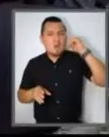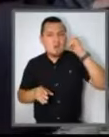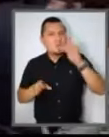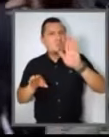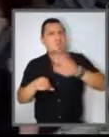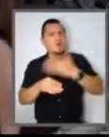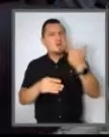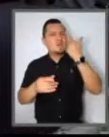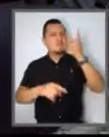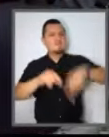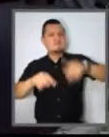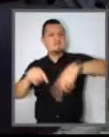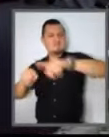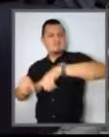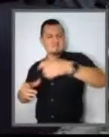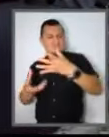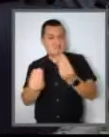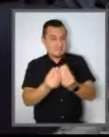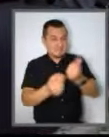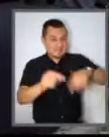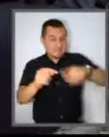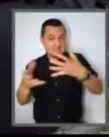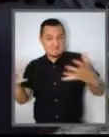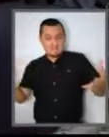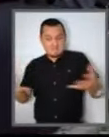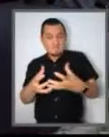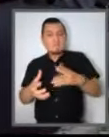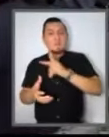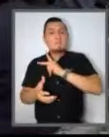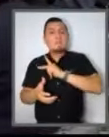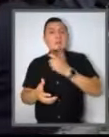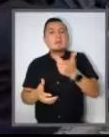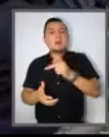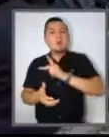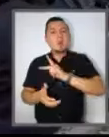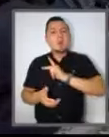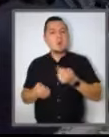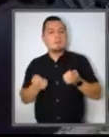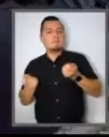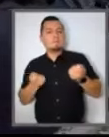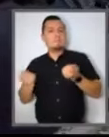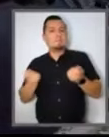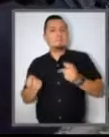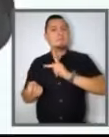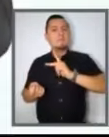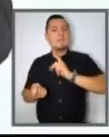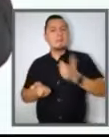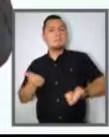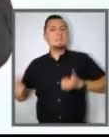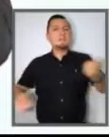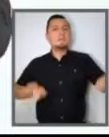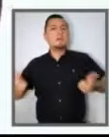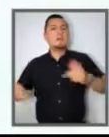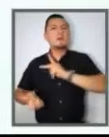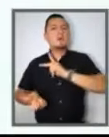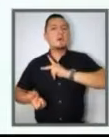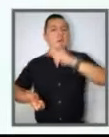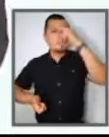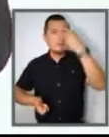esa es nuestra posición y por eso Jalisco hoy tiene que mandar un mensaje claro y contundente. Con el gobierno federal,